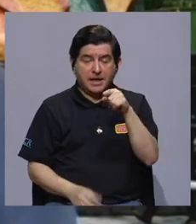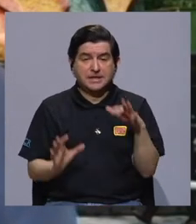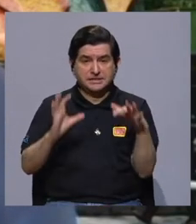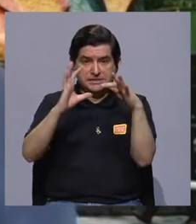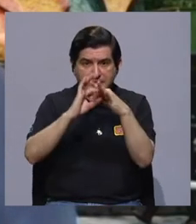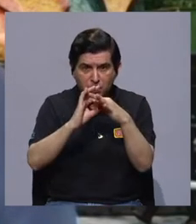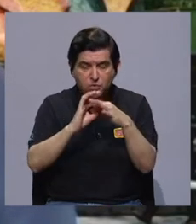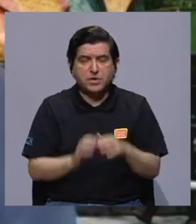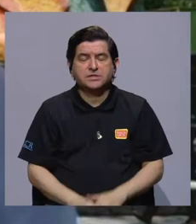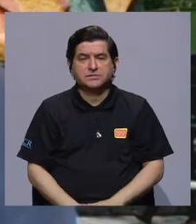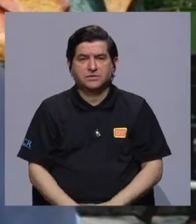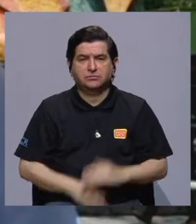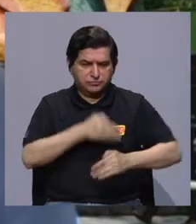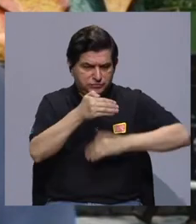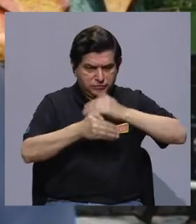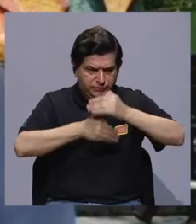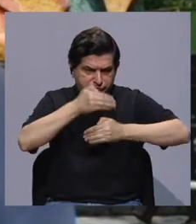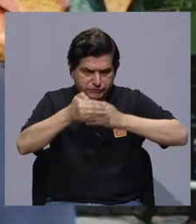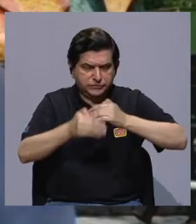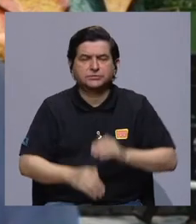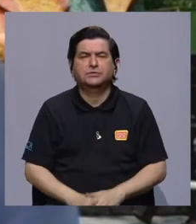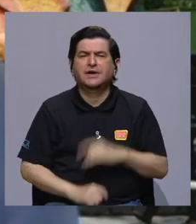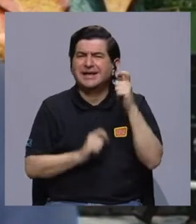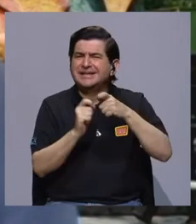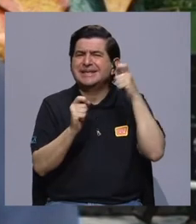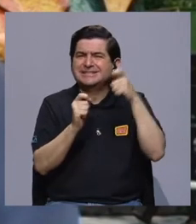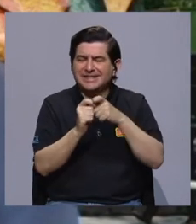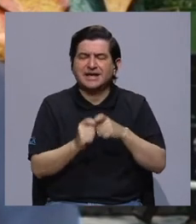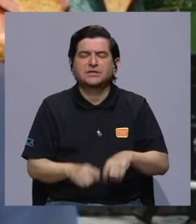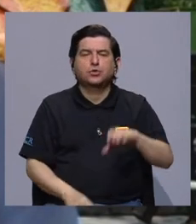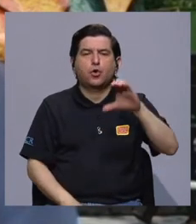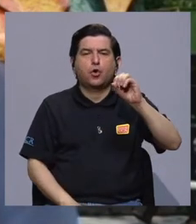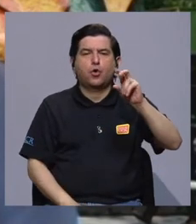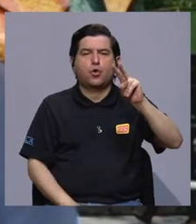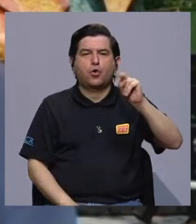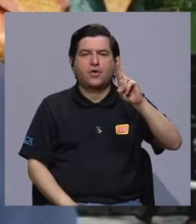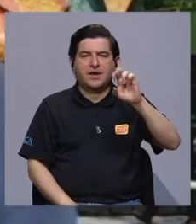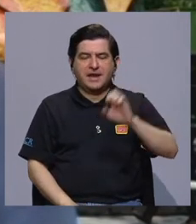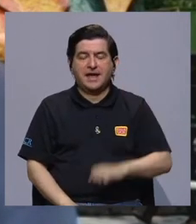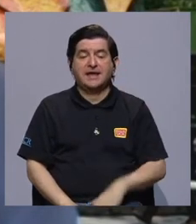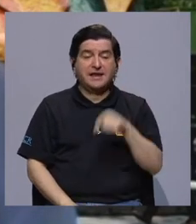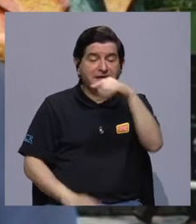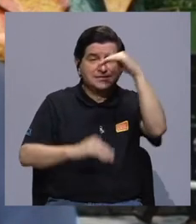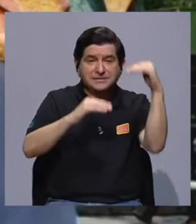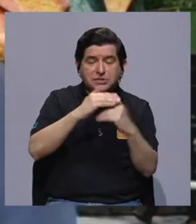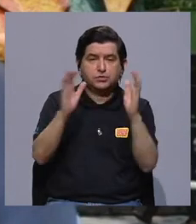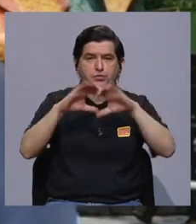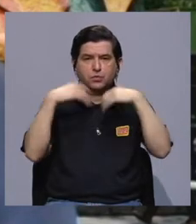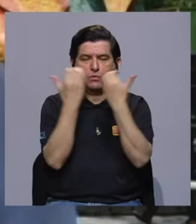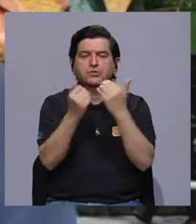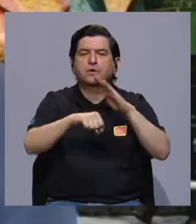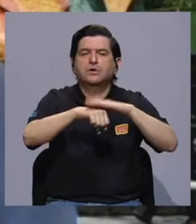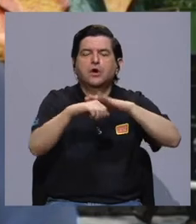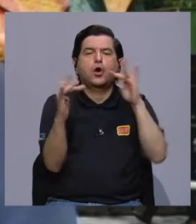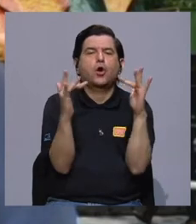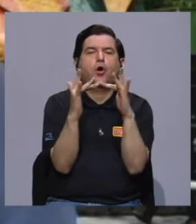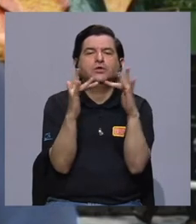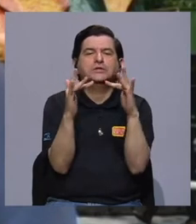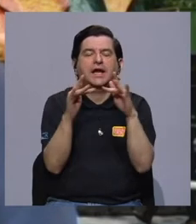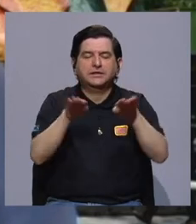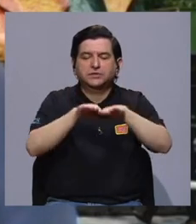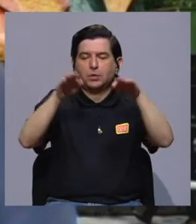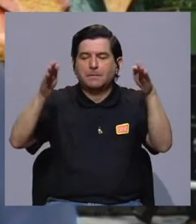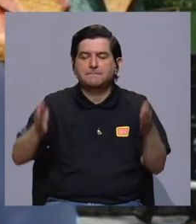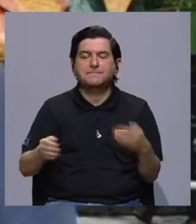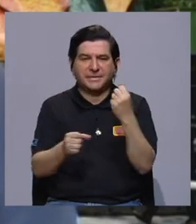de esta articulación y coordinación. Justamente el CONAR establece a la Subcomisión como un mecanismo de contacto con las